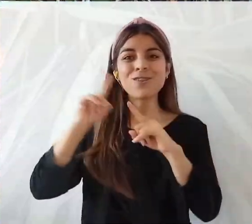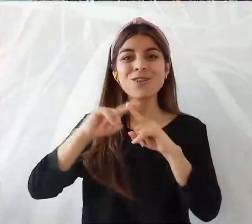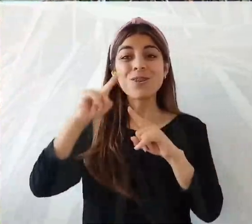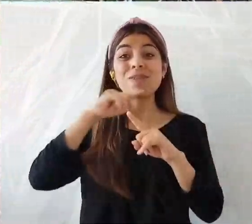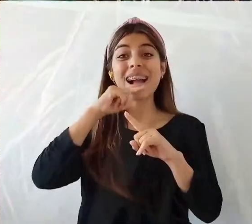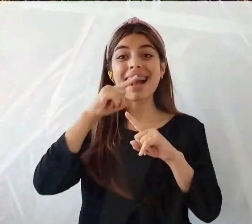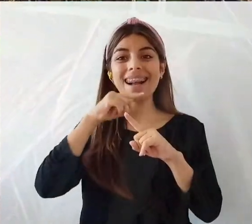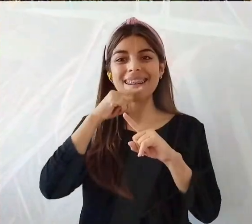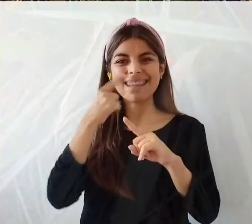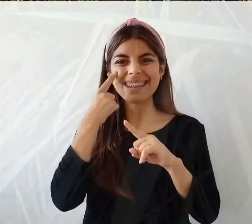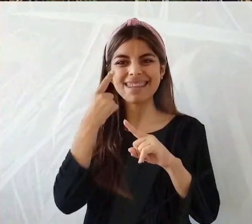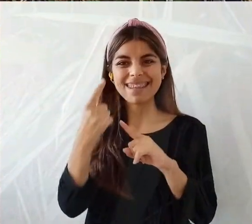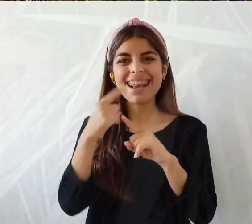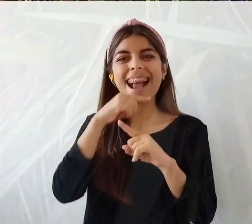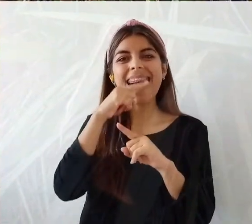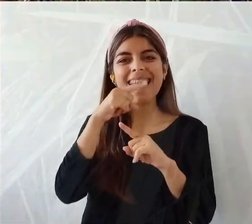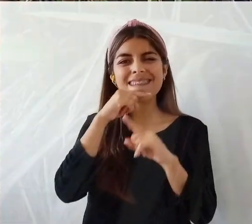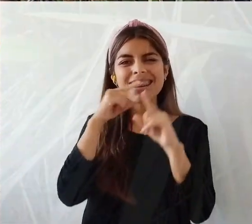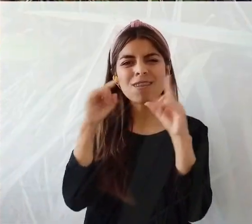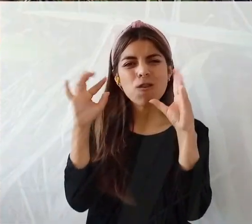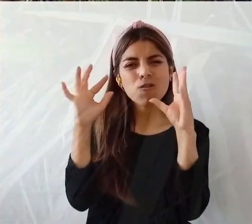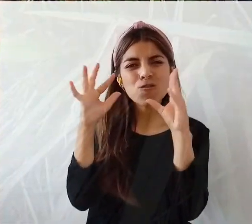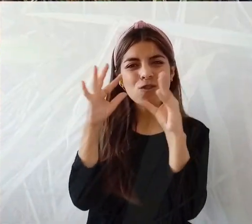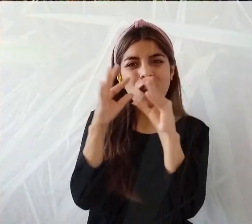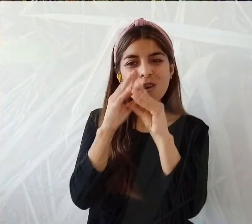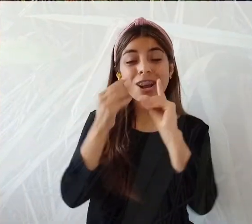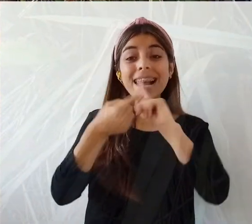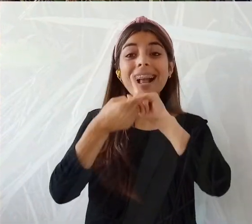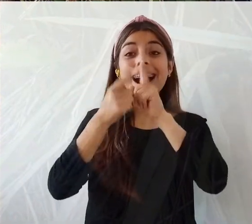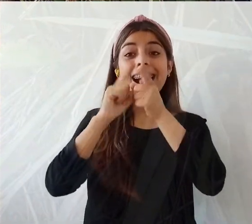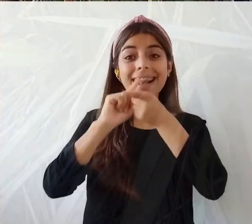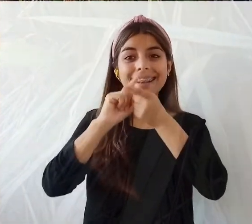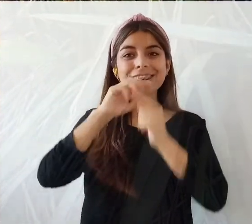Y este es más cafecito. Cambia de color.